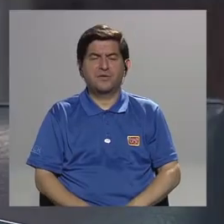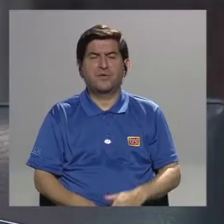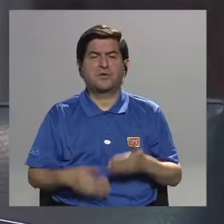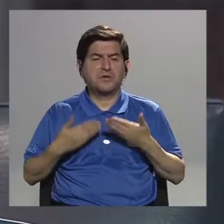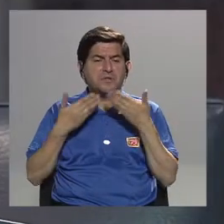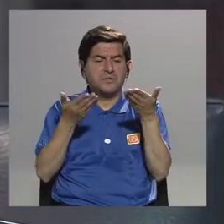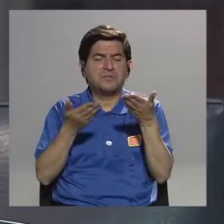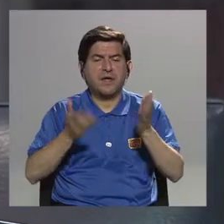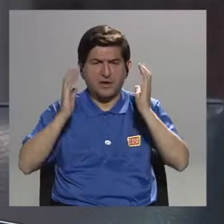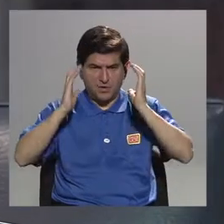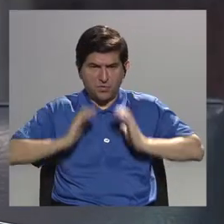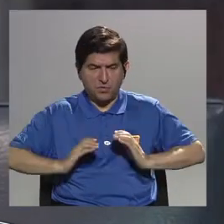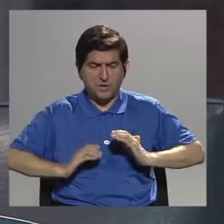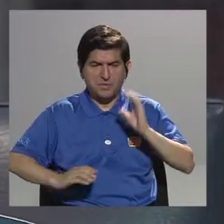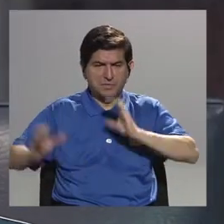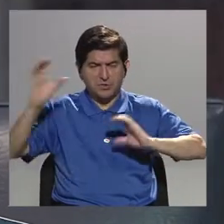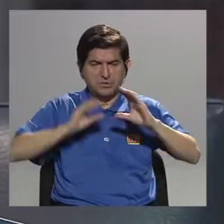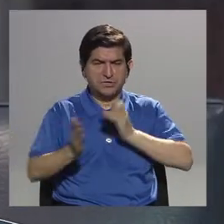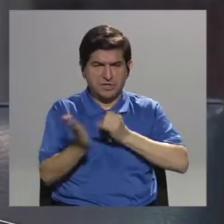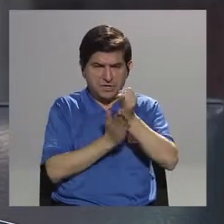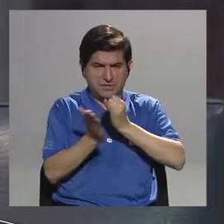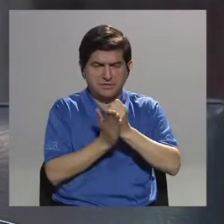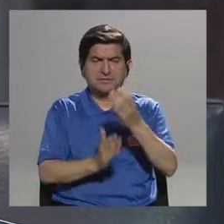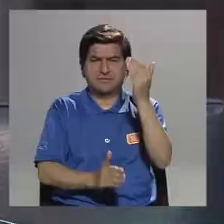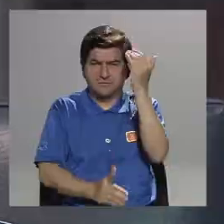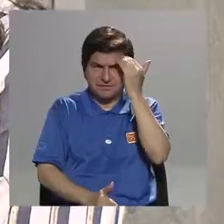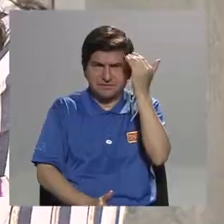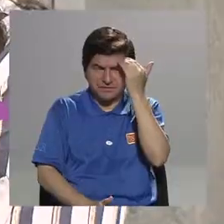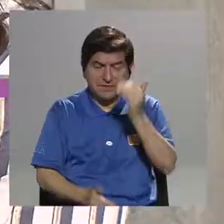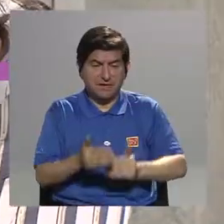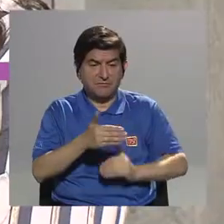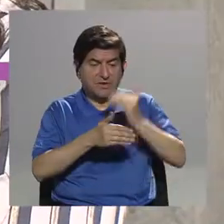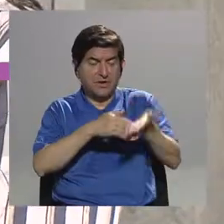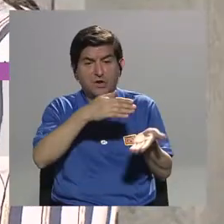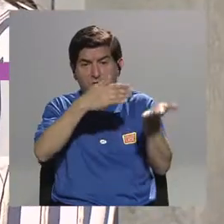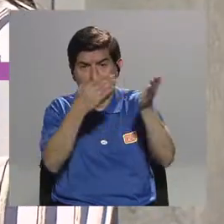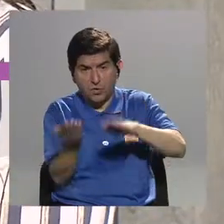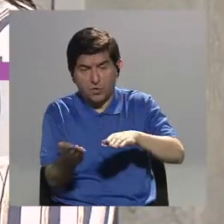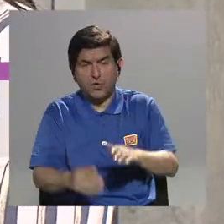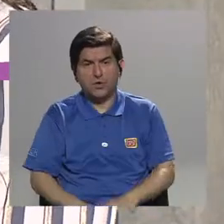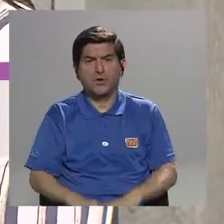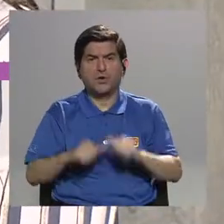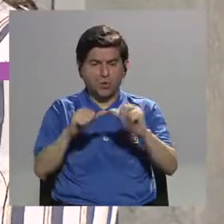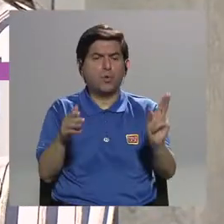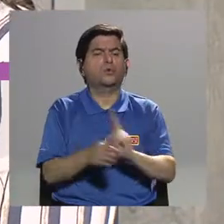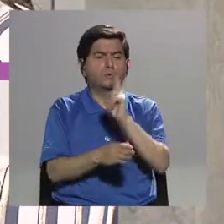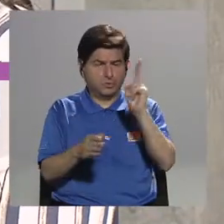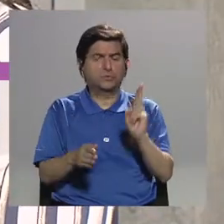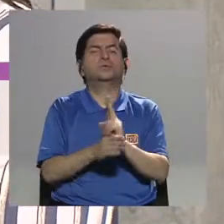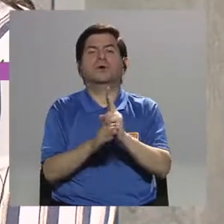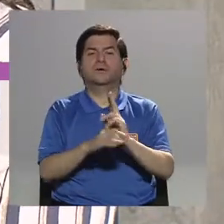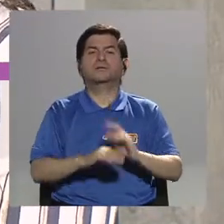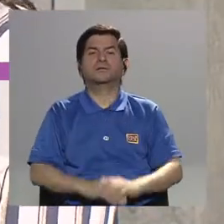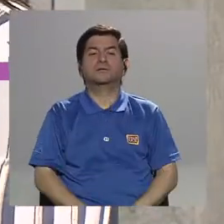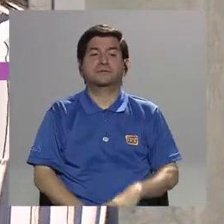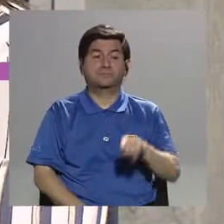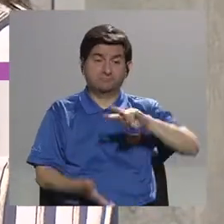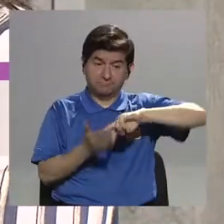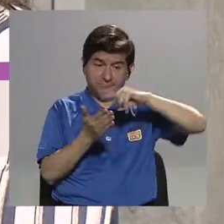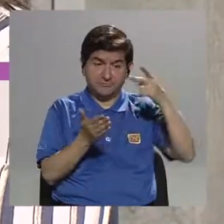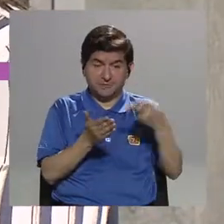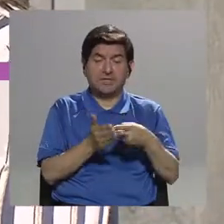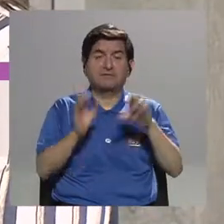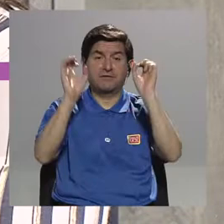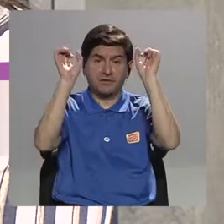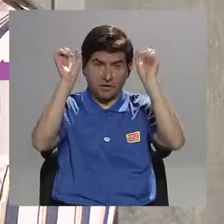para la ciencia y la investigación y saber que va a ser, después de la muerte, va a seguir siendo útil, ¿verdad? Y esto va a dar